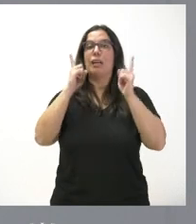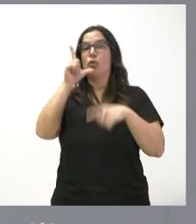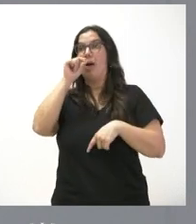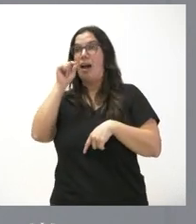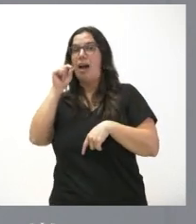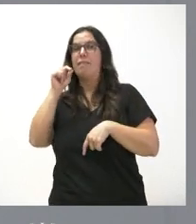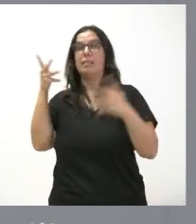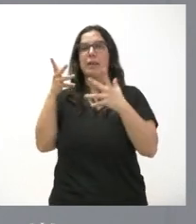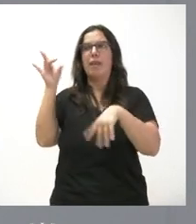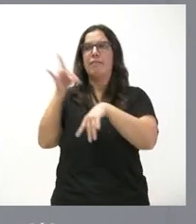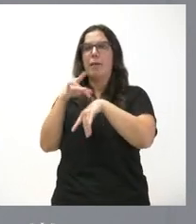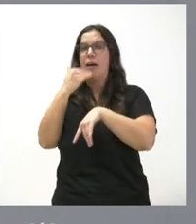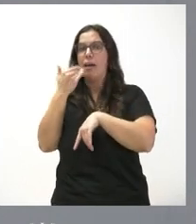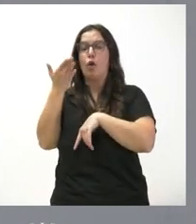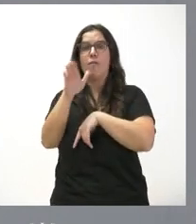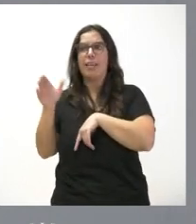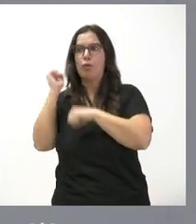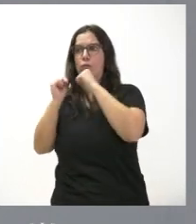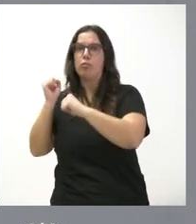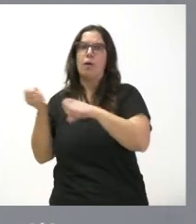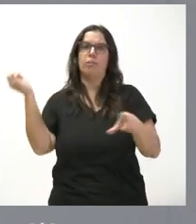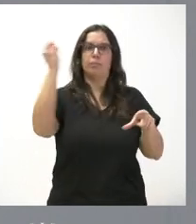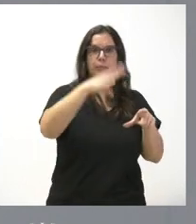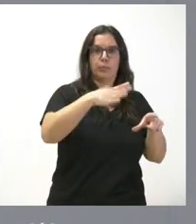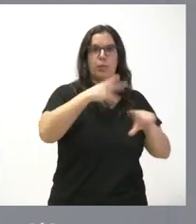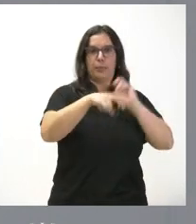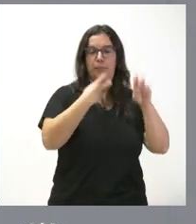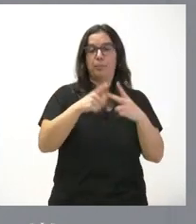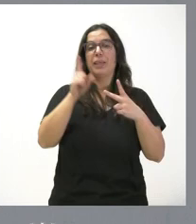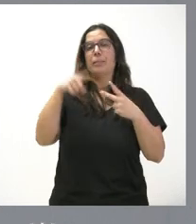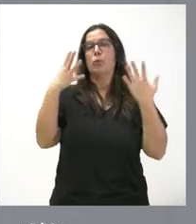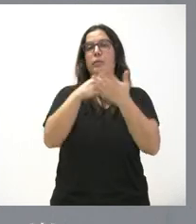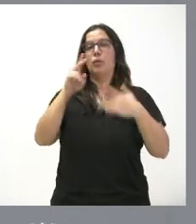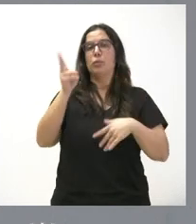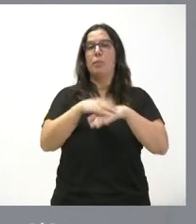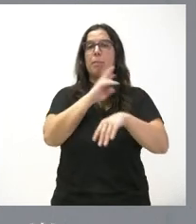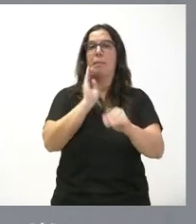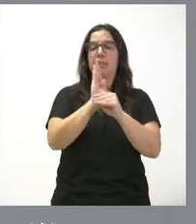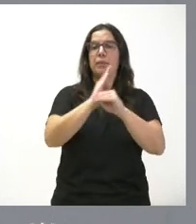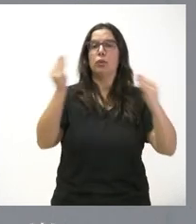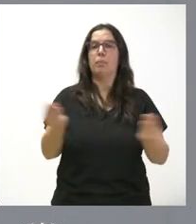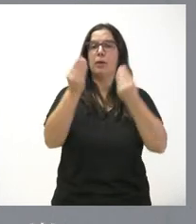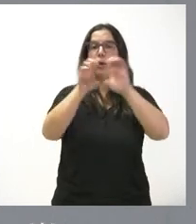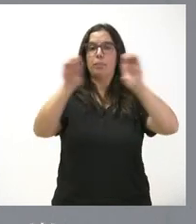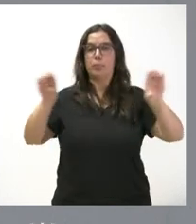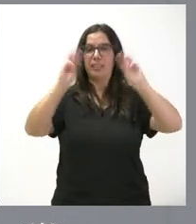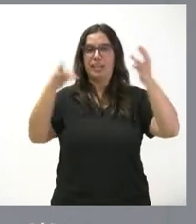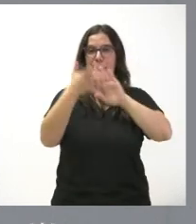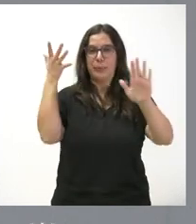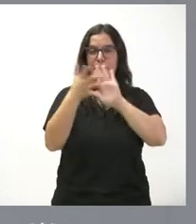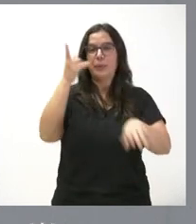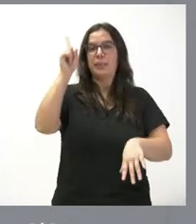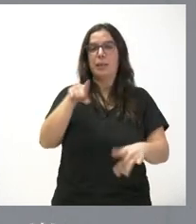emergencia por enfermedad infectocontagiosa. Y finalmente, 9.000.000 euros para el mantenimiento y mejora de la banda ancha de Internet y su